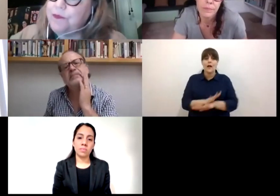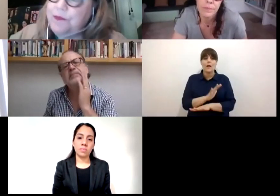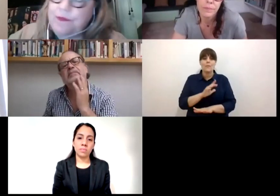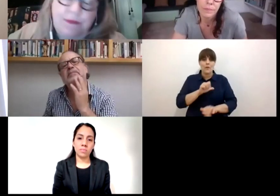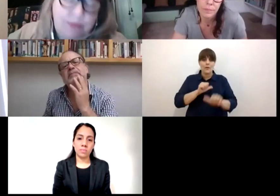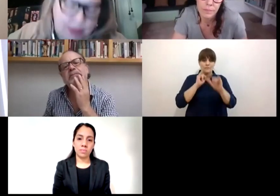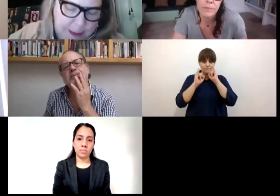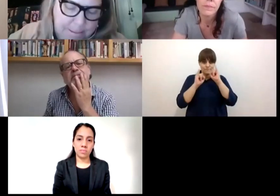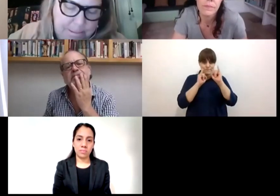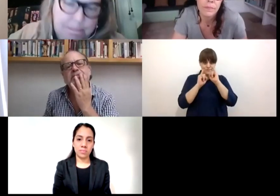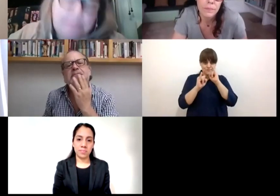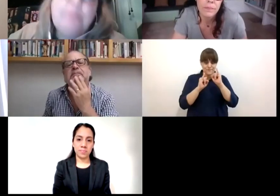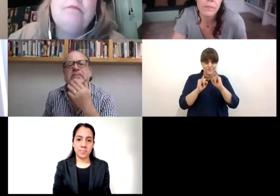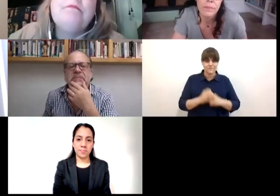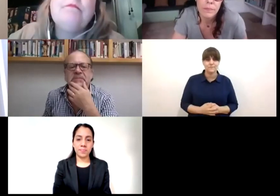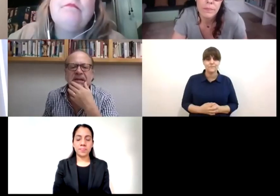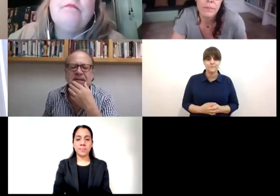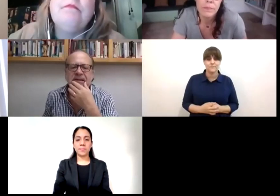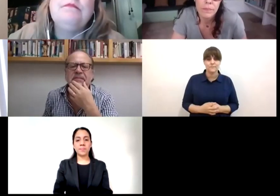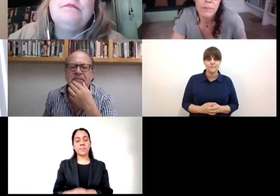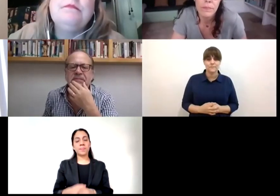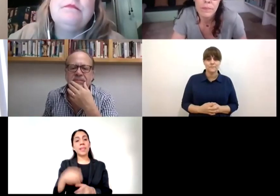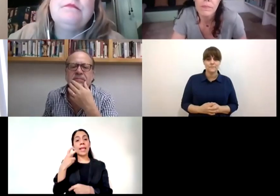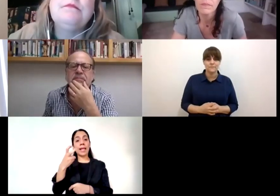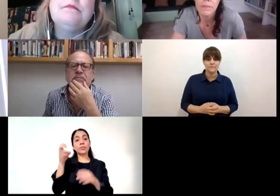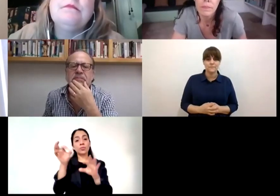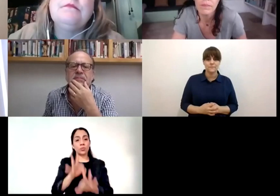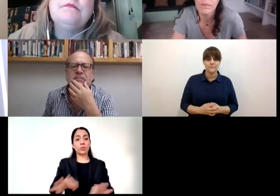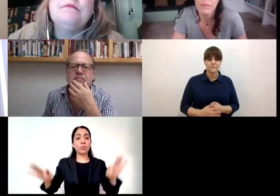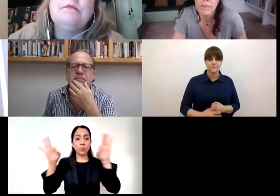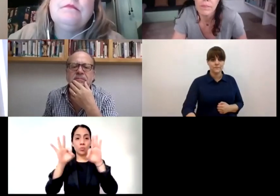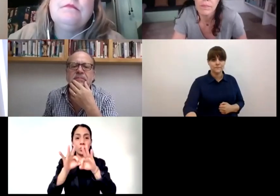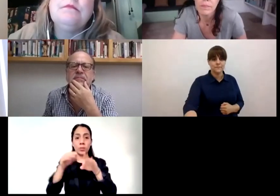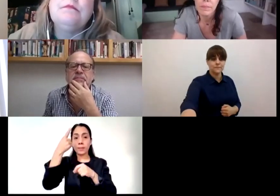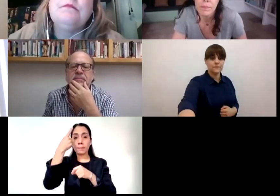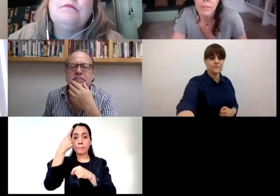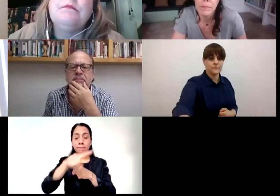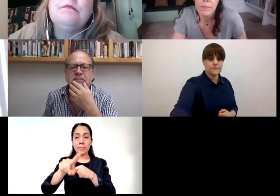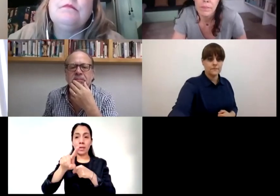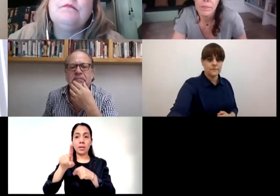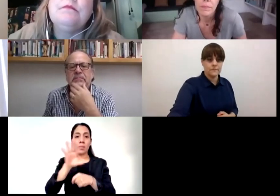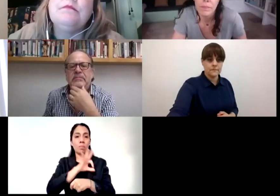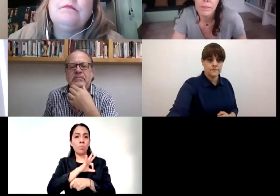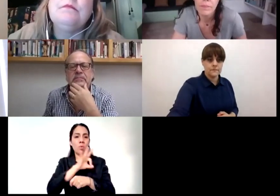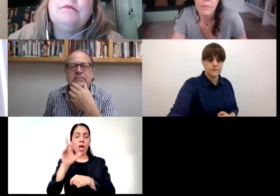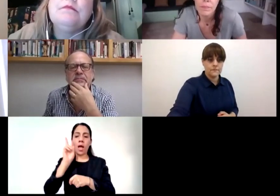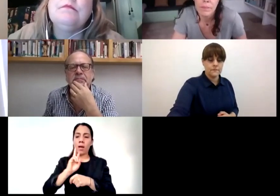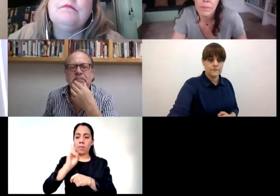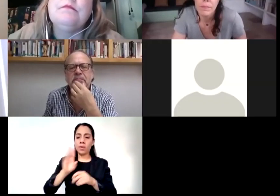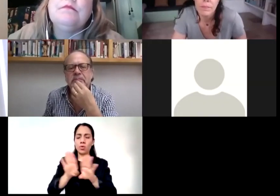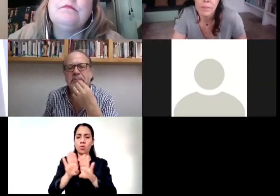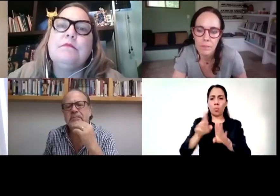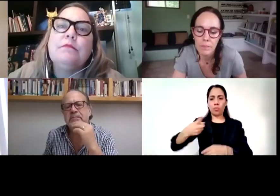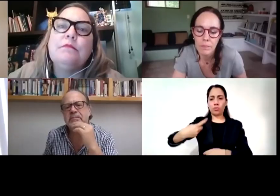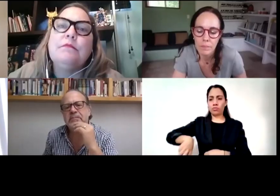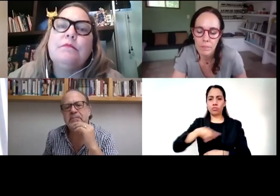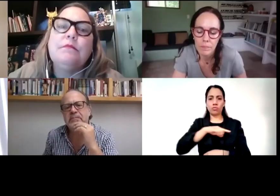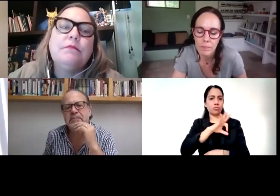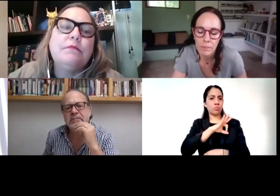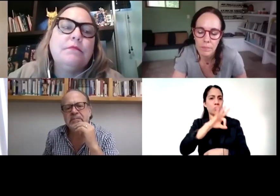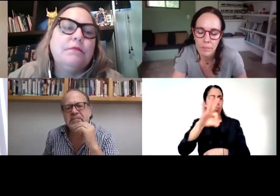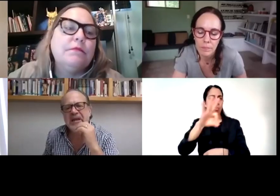que estoy diciendo pero es importante mencionar para está muy bien hacernos de un adulto del que nos podamos acompañar para